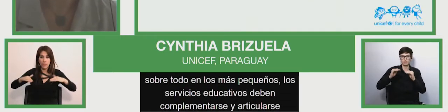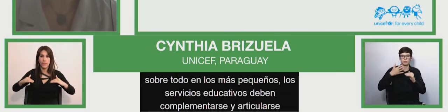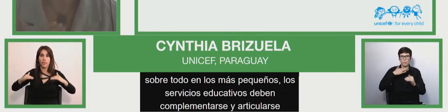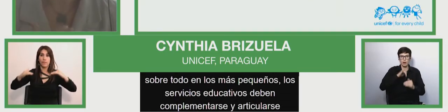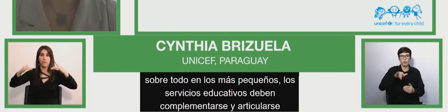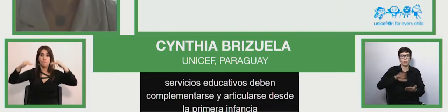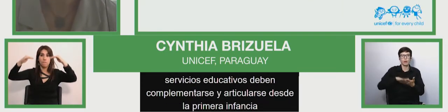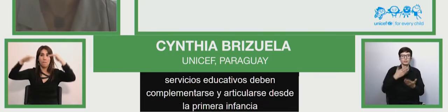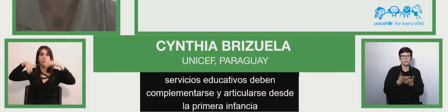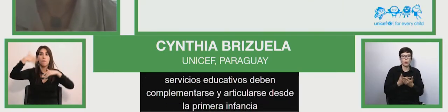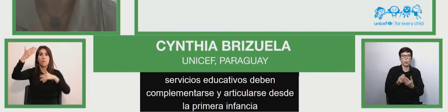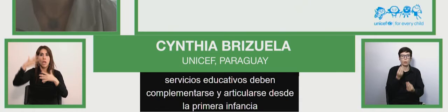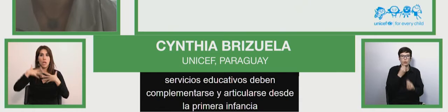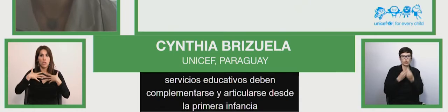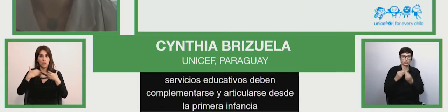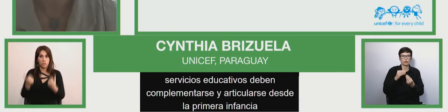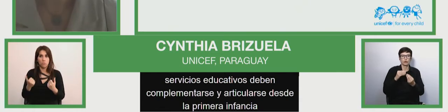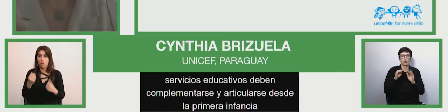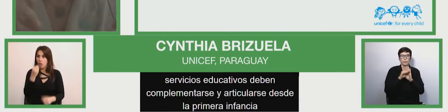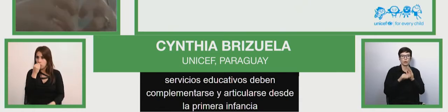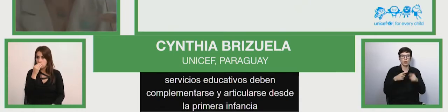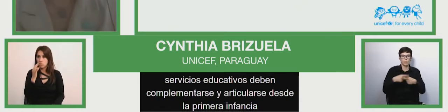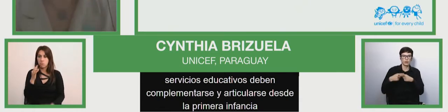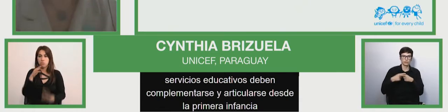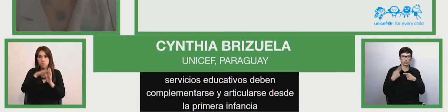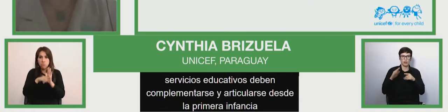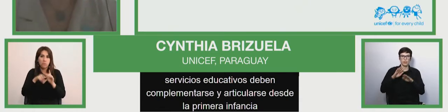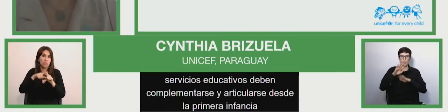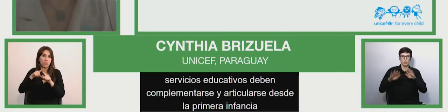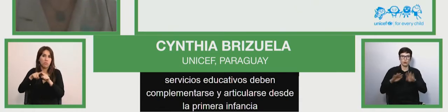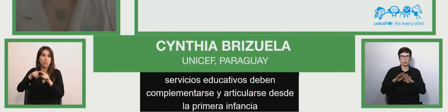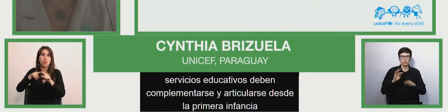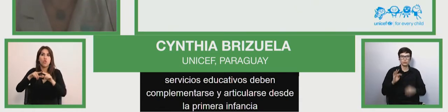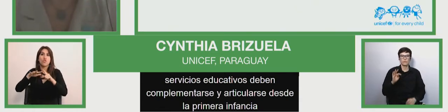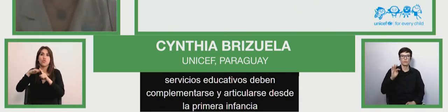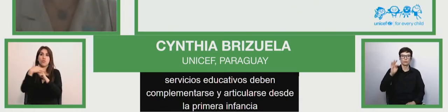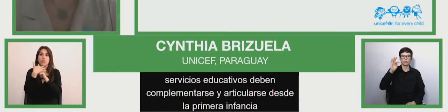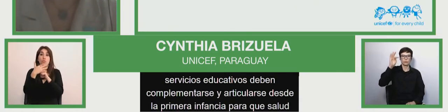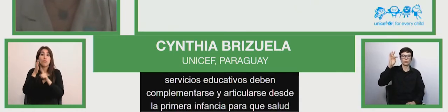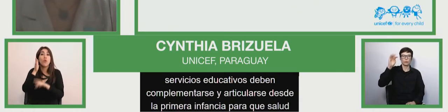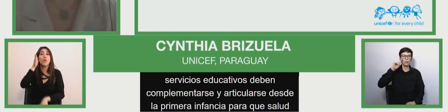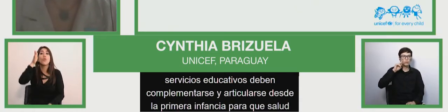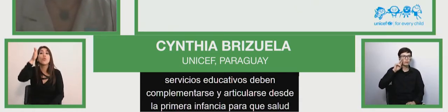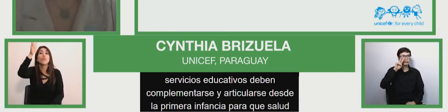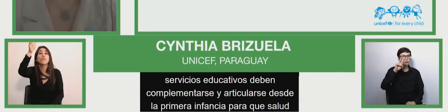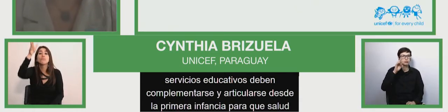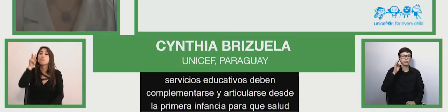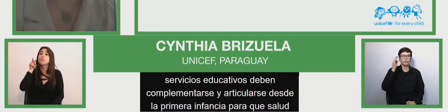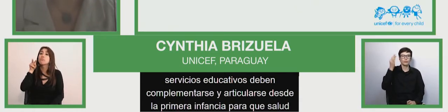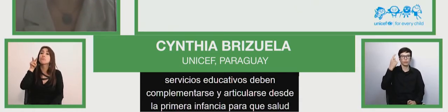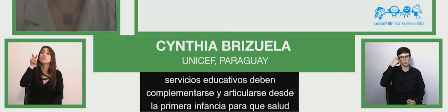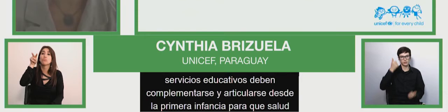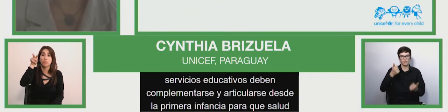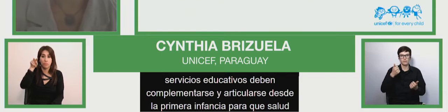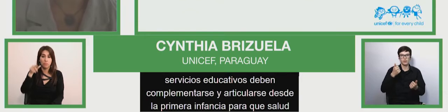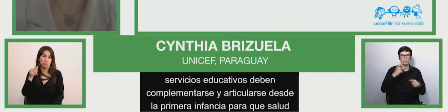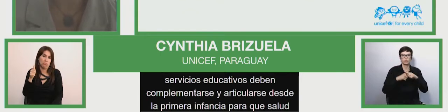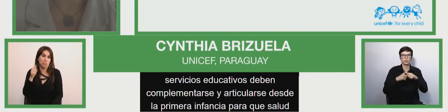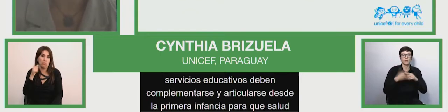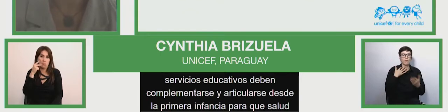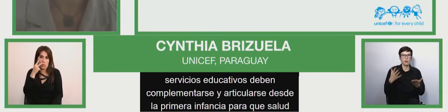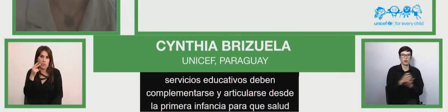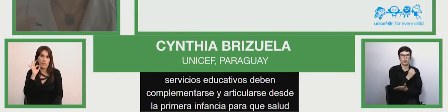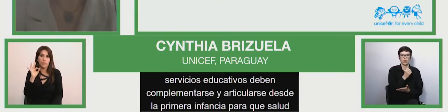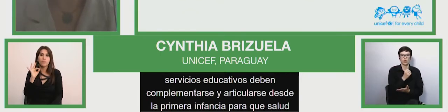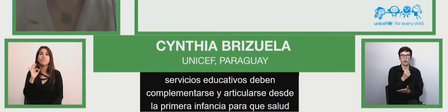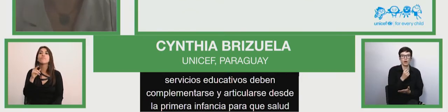nutrición, programas sociales y de protección sean mirados como esta visión integral. Y tomar la oportunidad de pasar